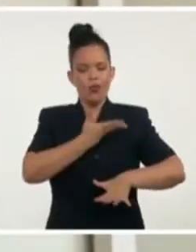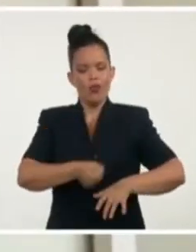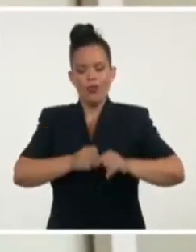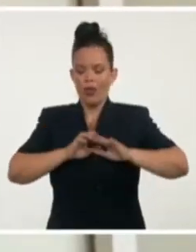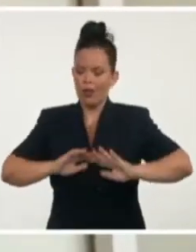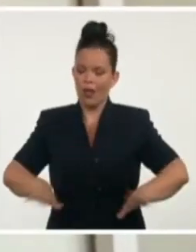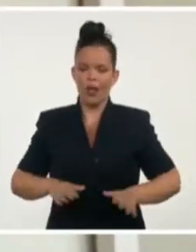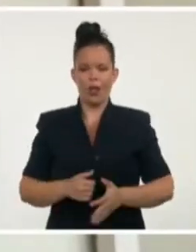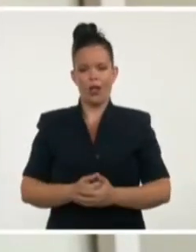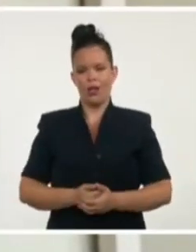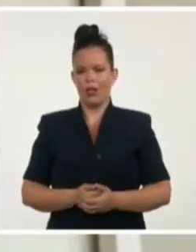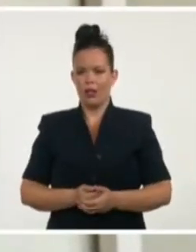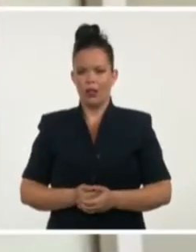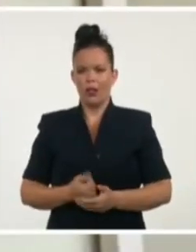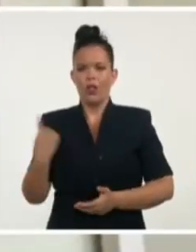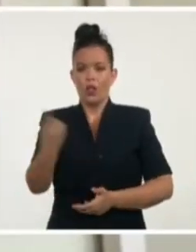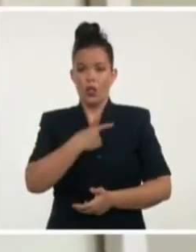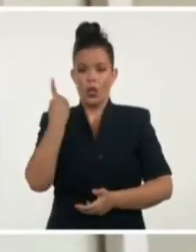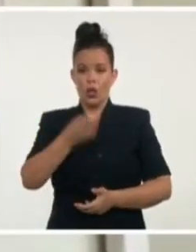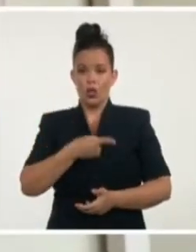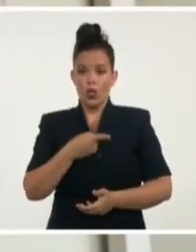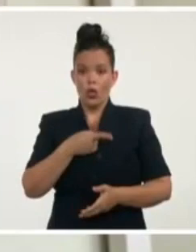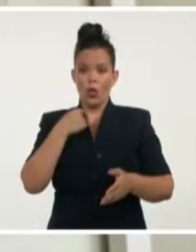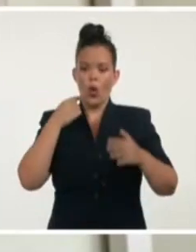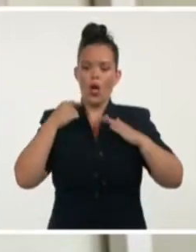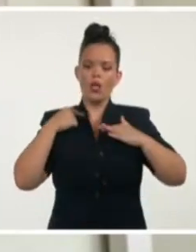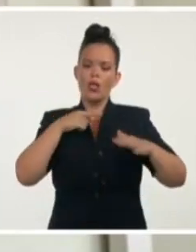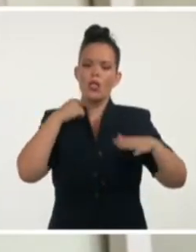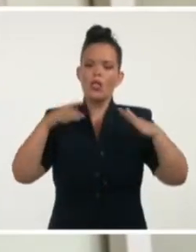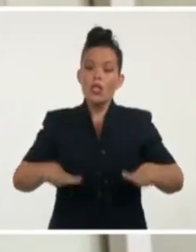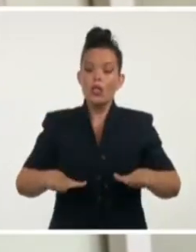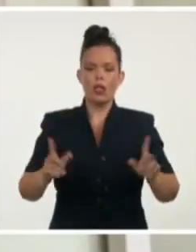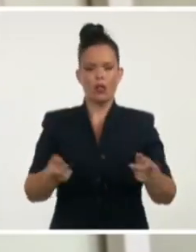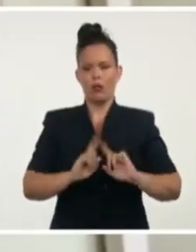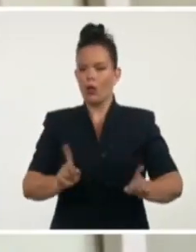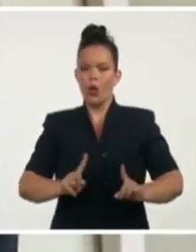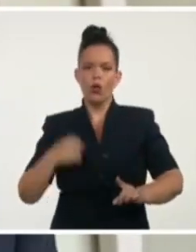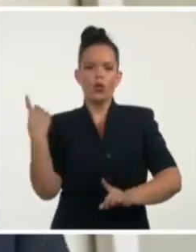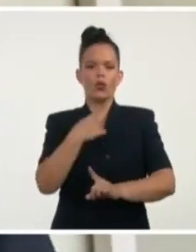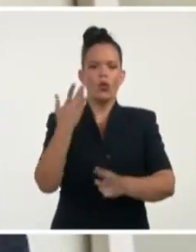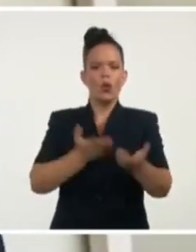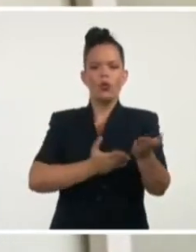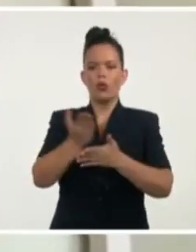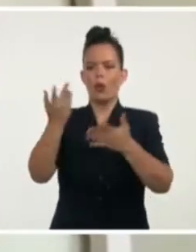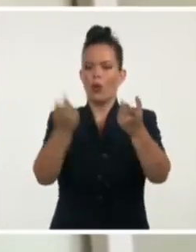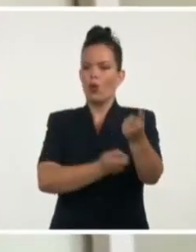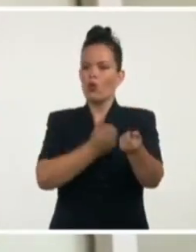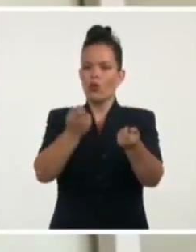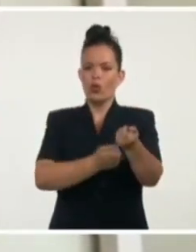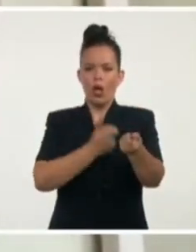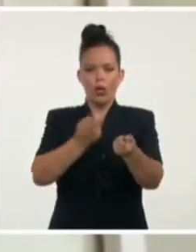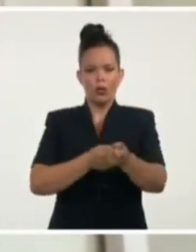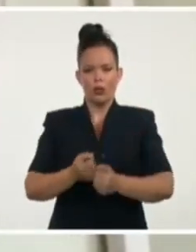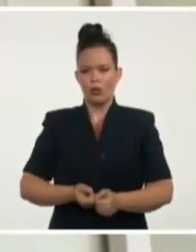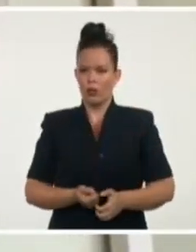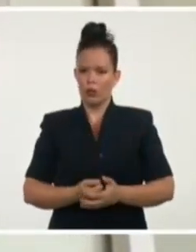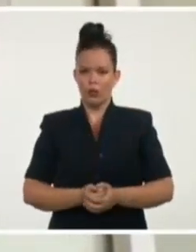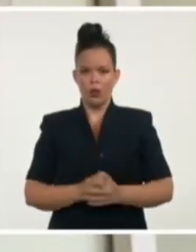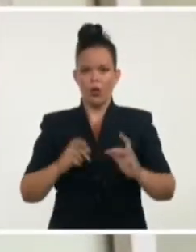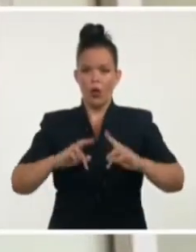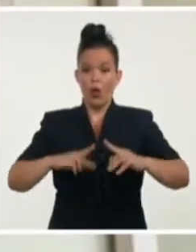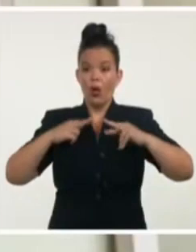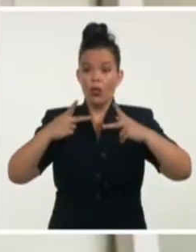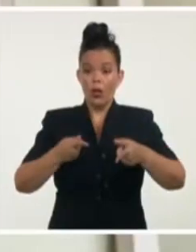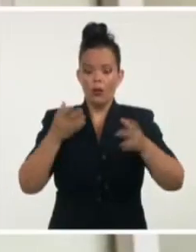Nosotros no nos bendimos hasta el día que vuelvamos al proceso de normalización que